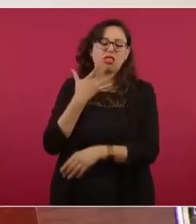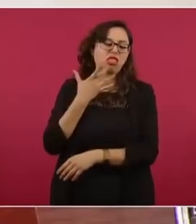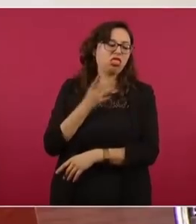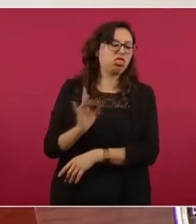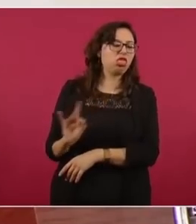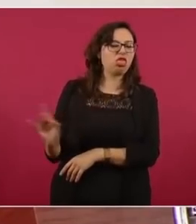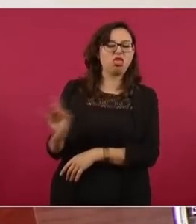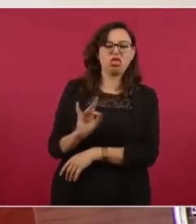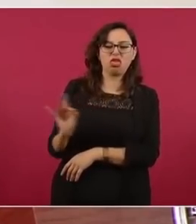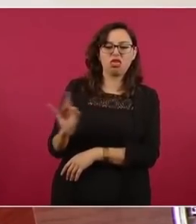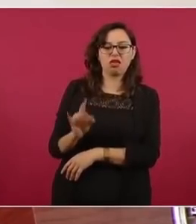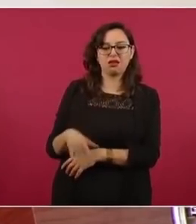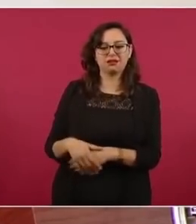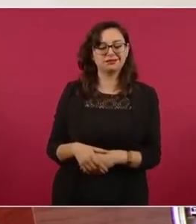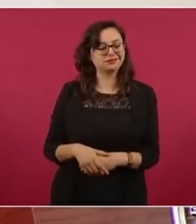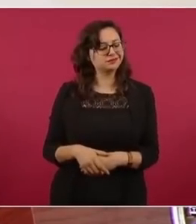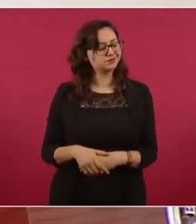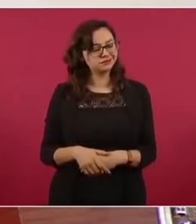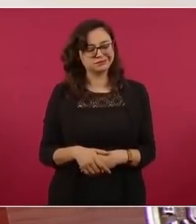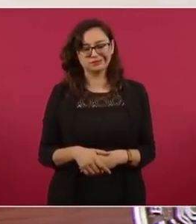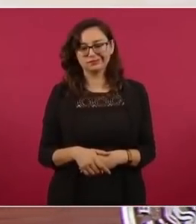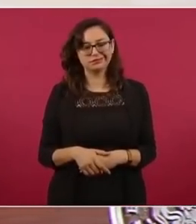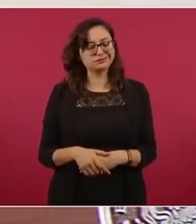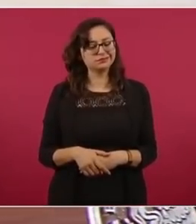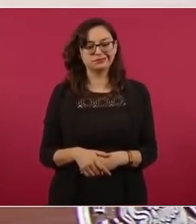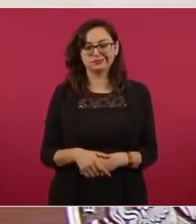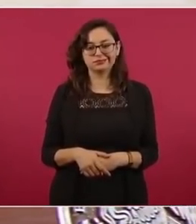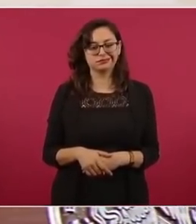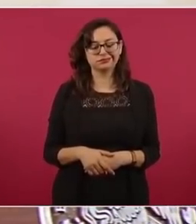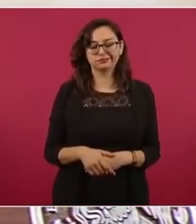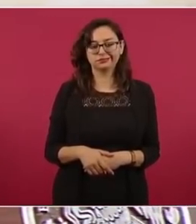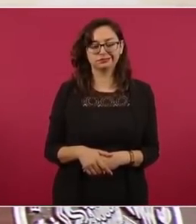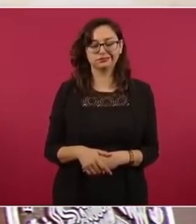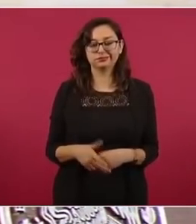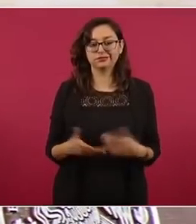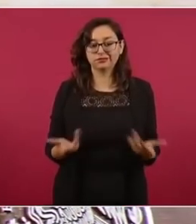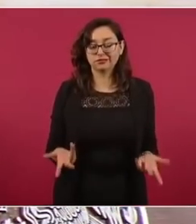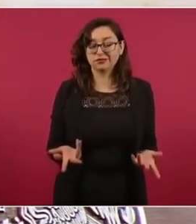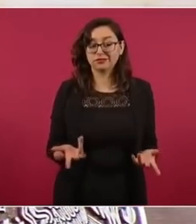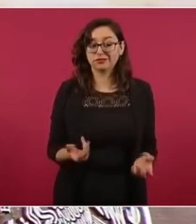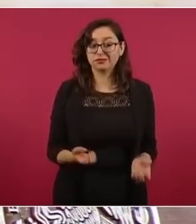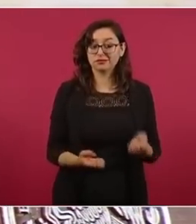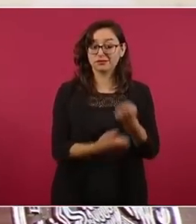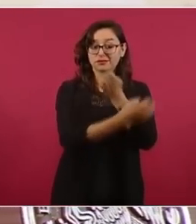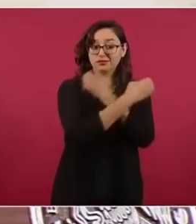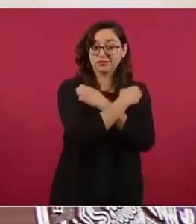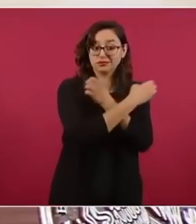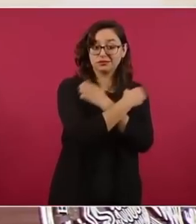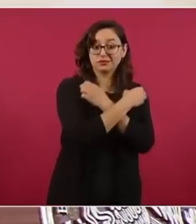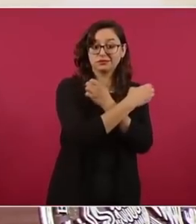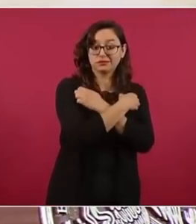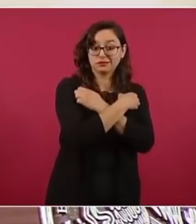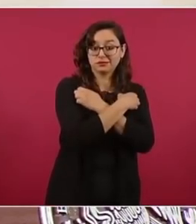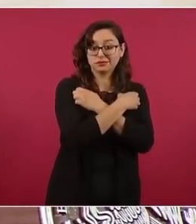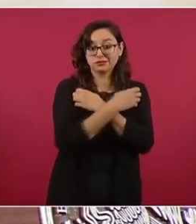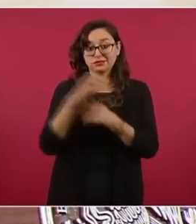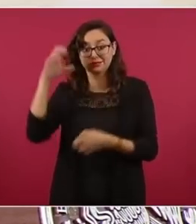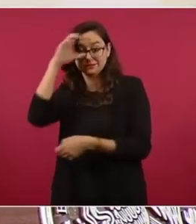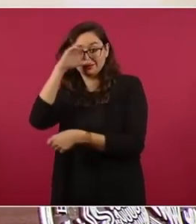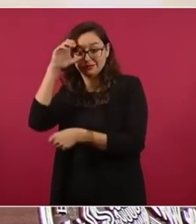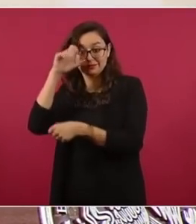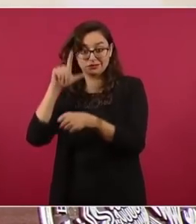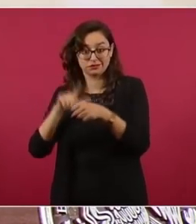y no confundamos educación con cultura.